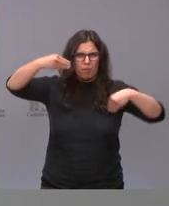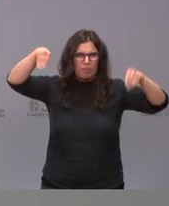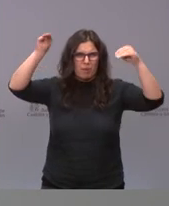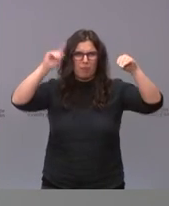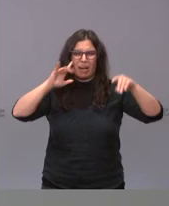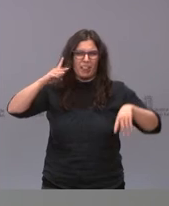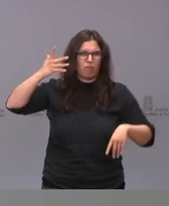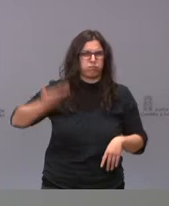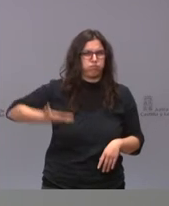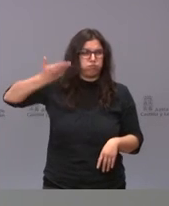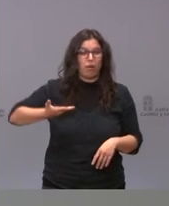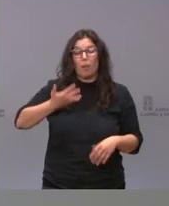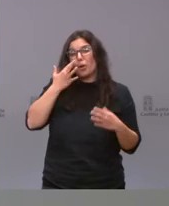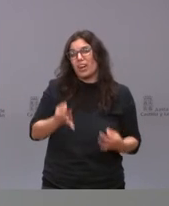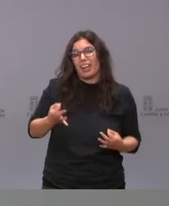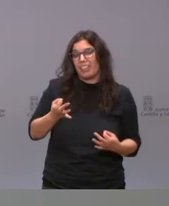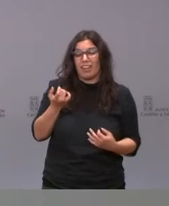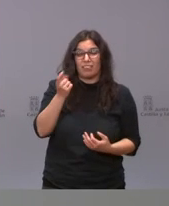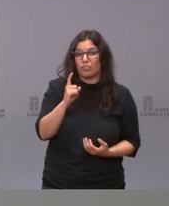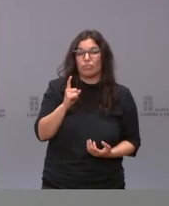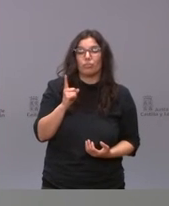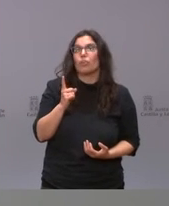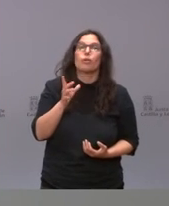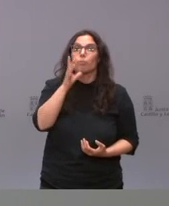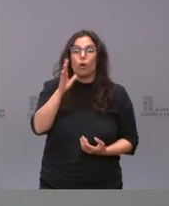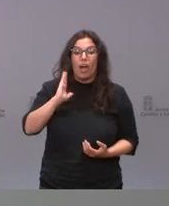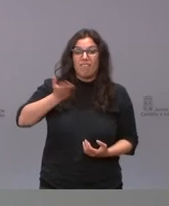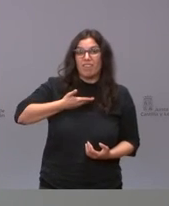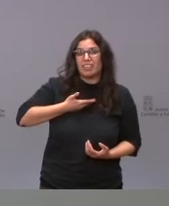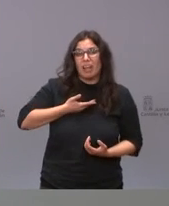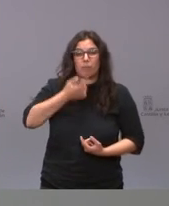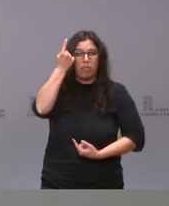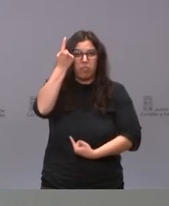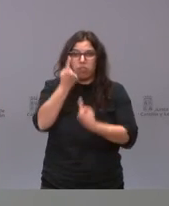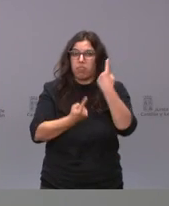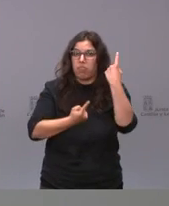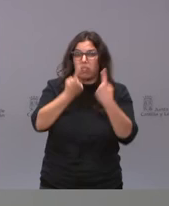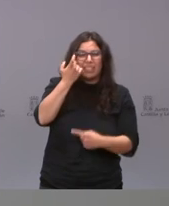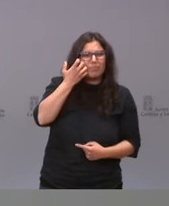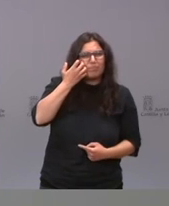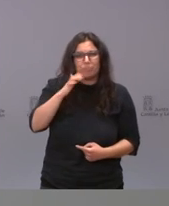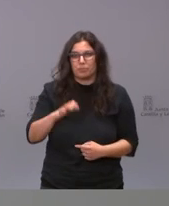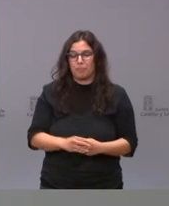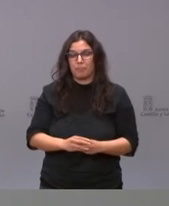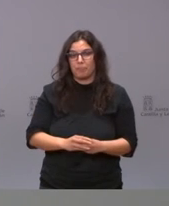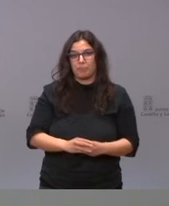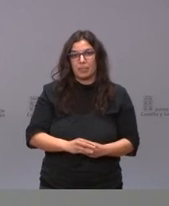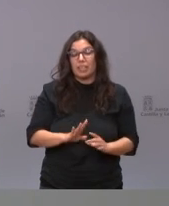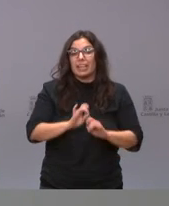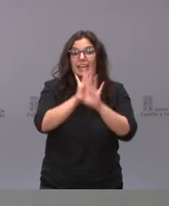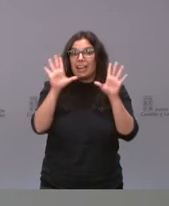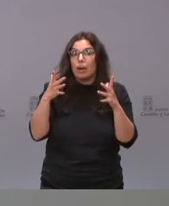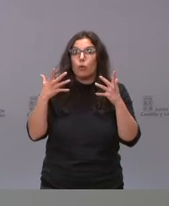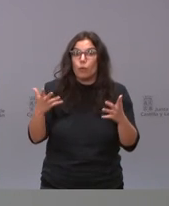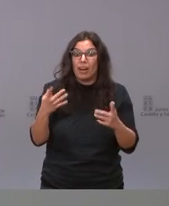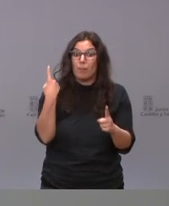la que tiene pero es muy relativa todos los efectos secundarios que puede tener la vacuna desde luego lo que es evidente es que los